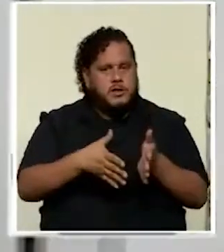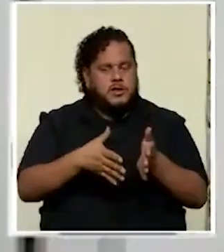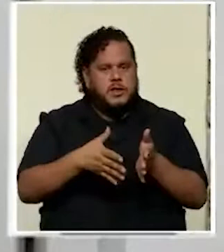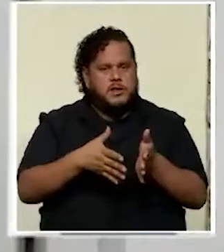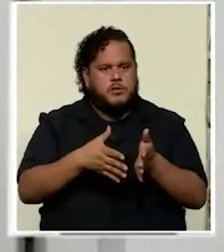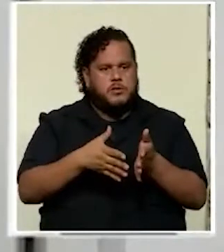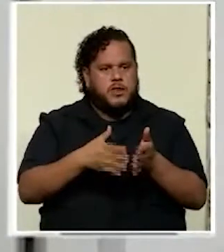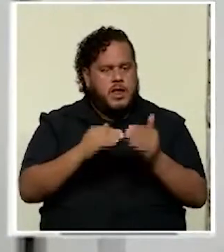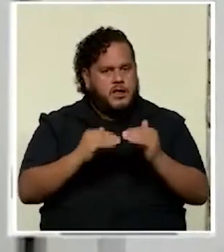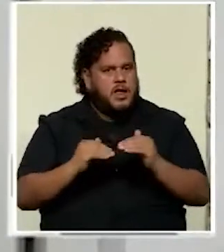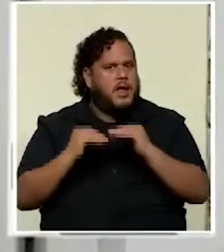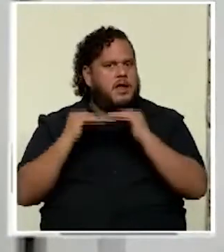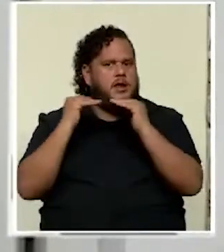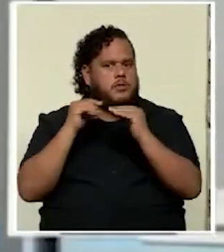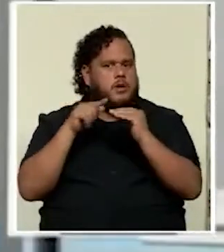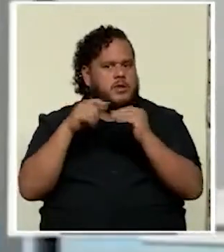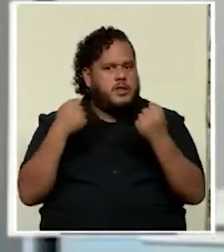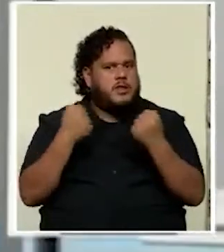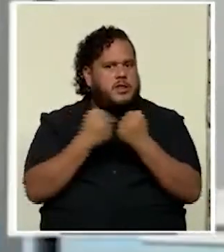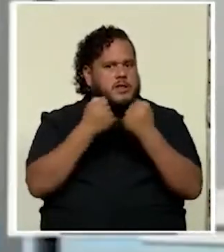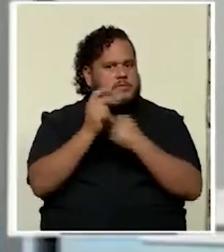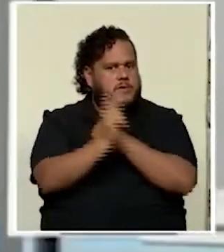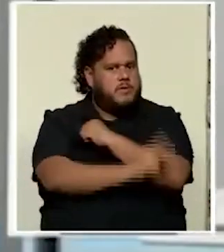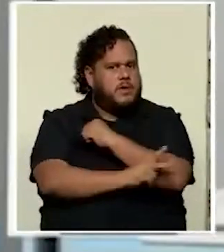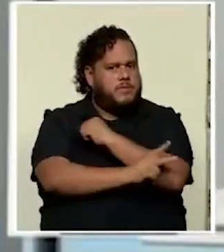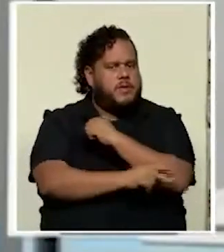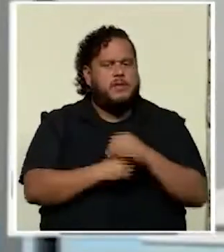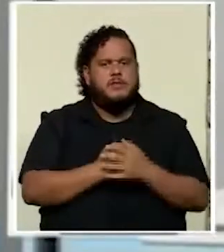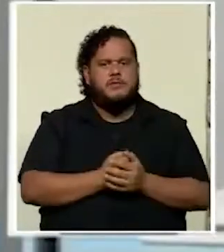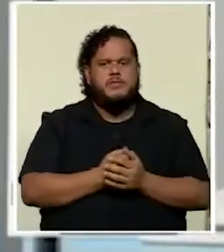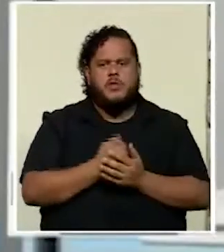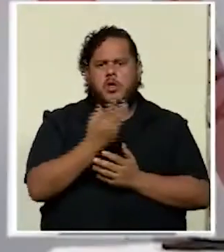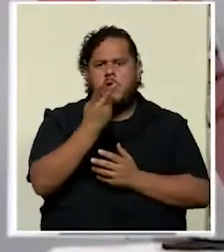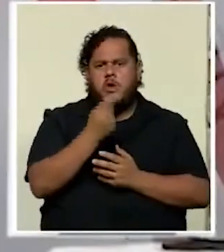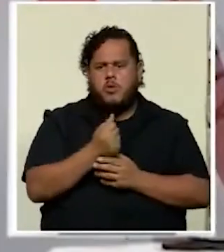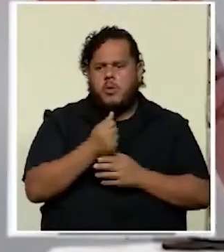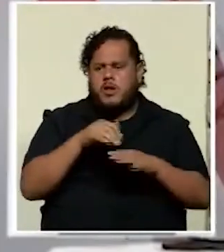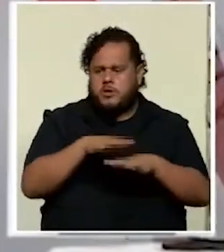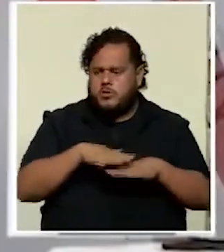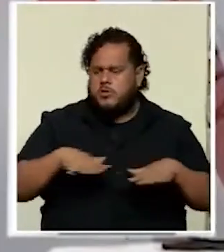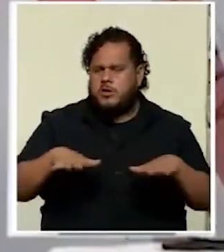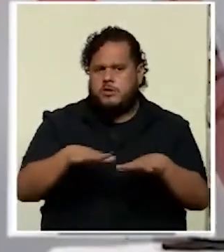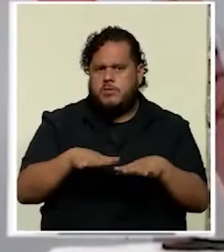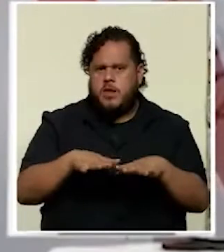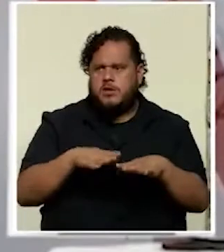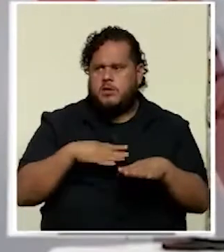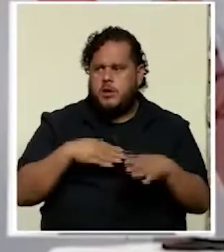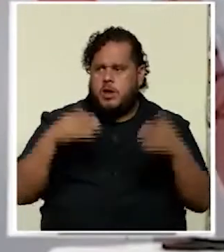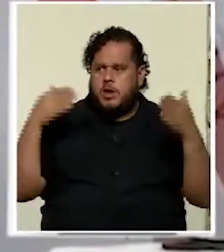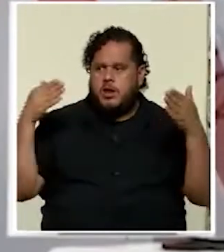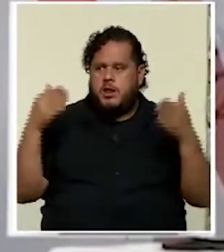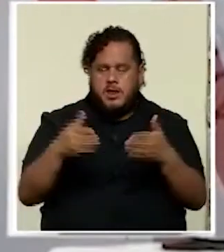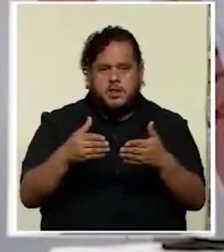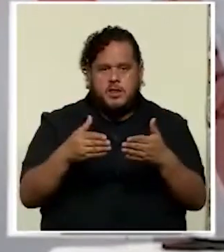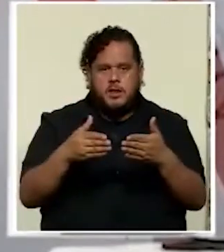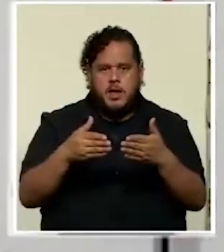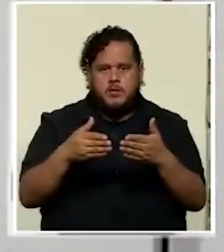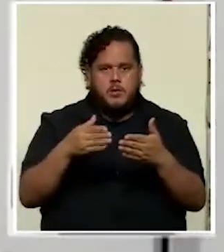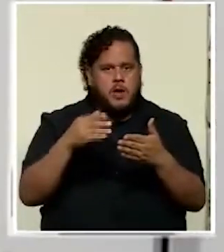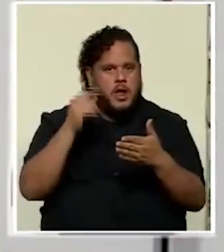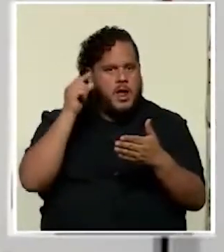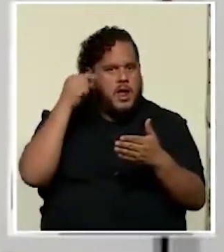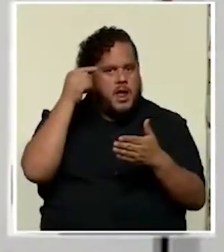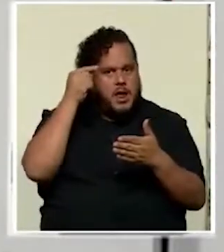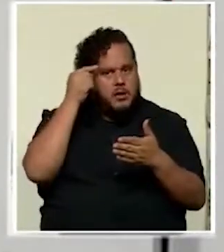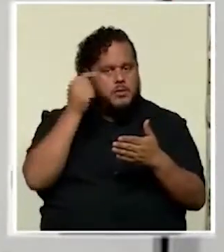a la altura de este desafío país? ¿Cuánto espacio le dedicaron en sus planes de gobierno a la